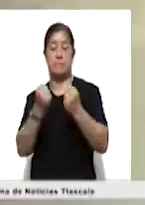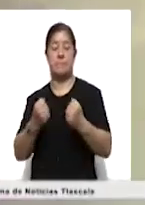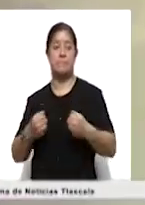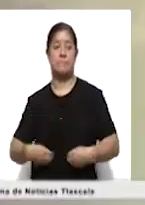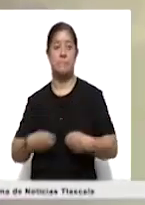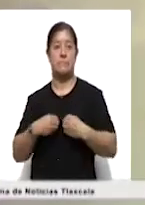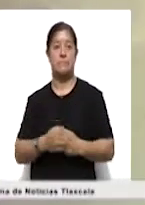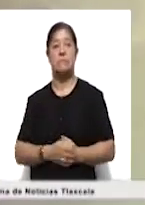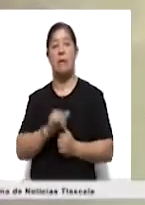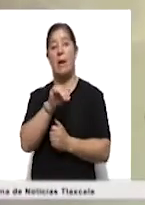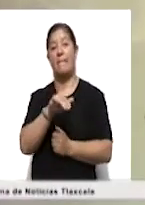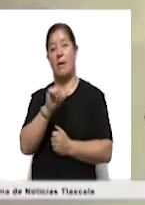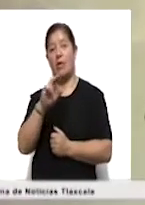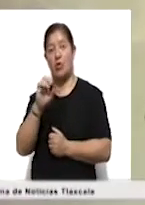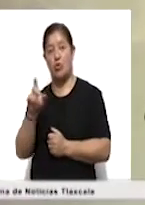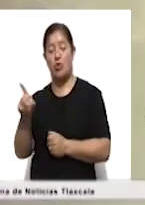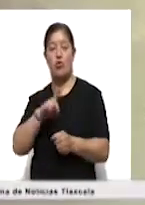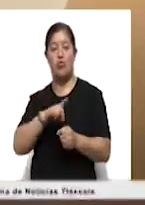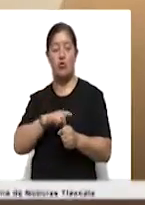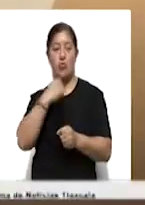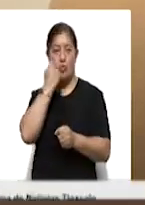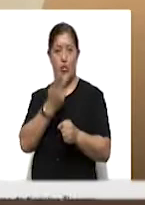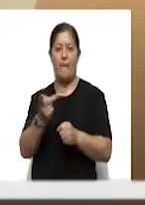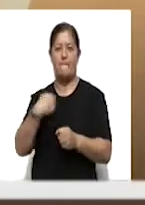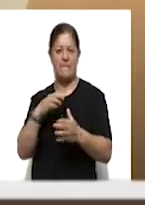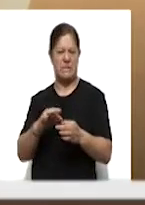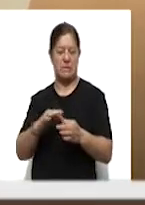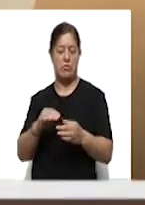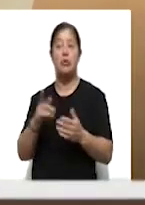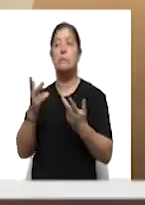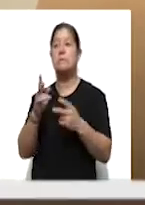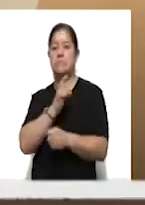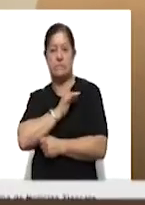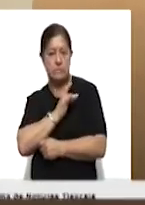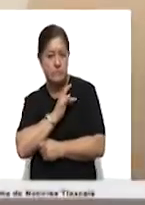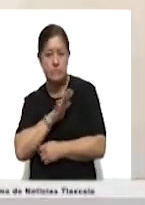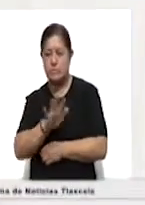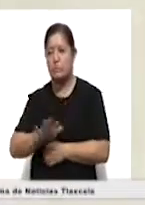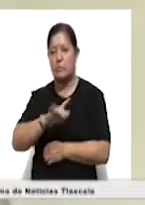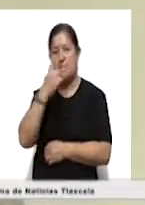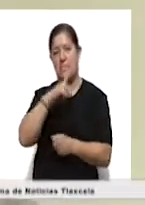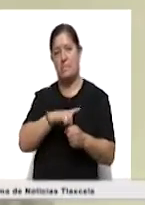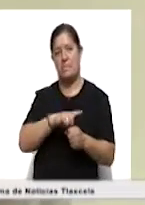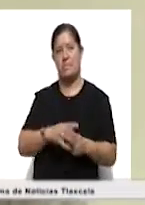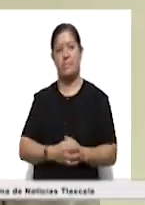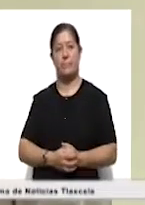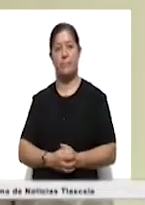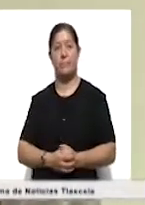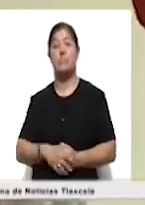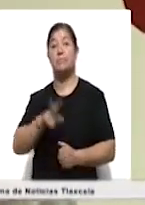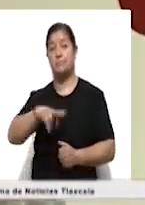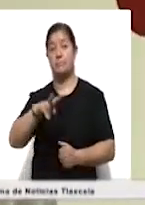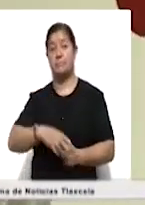Jacobo Amaro, donador voluntario, habló de los temores y cuestionamientos de la sociedad para donar sangre. Y es una realidad